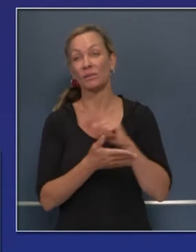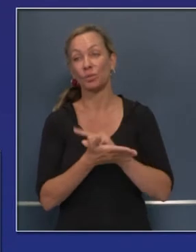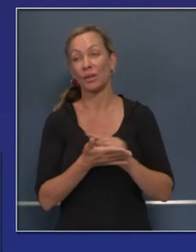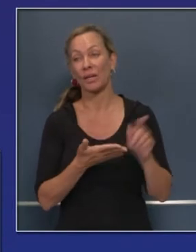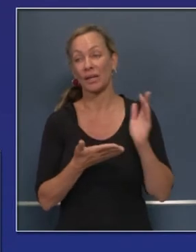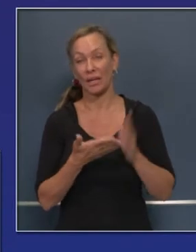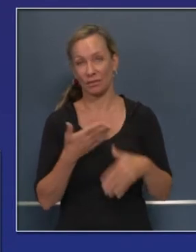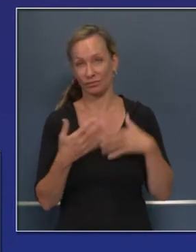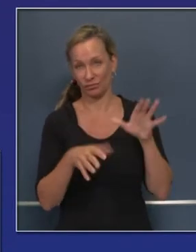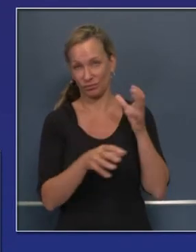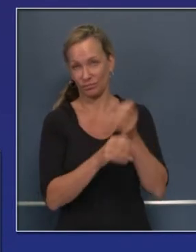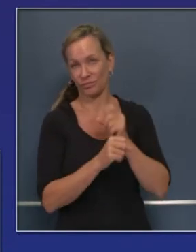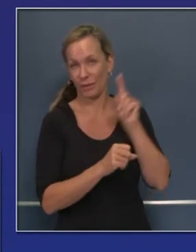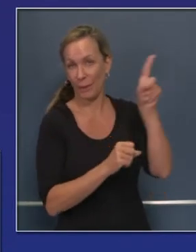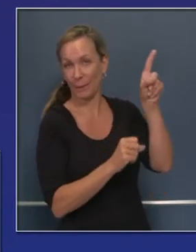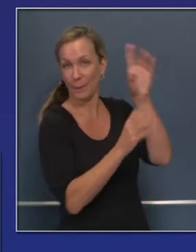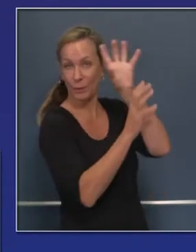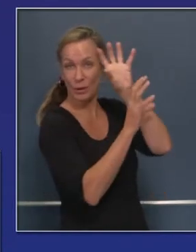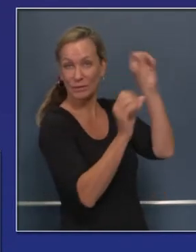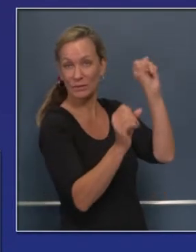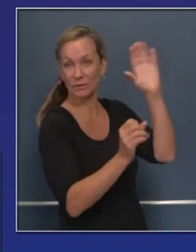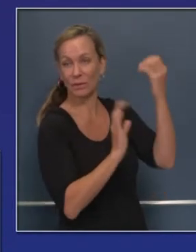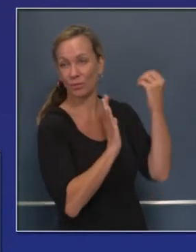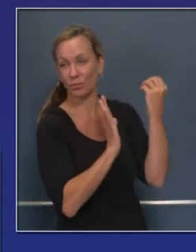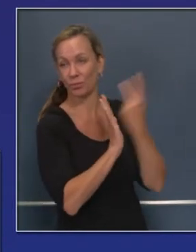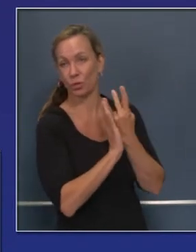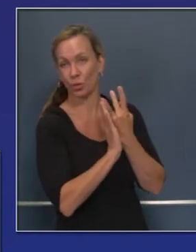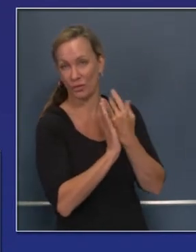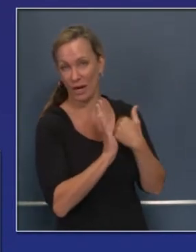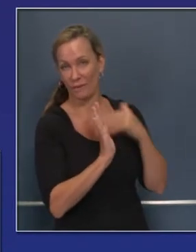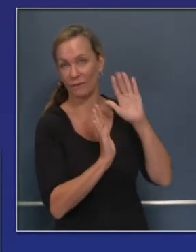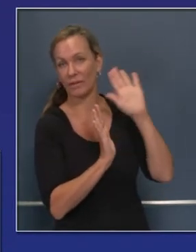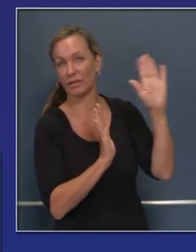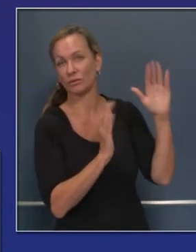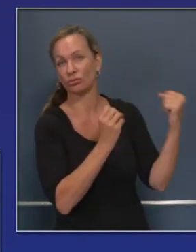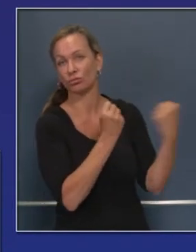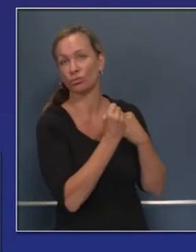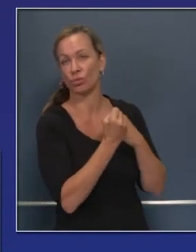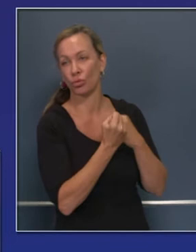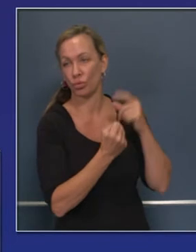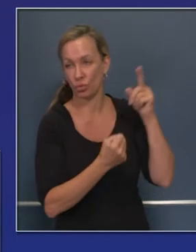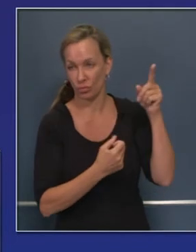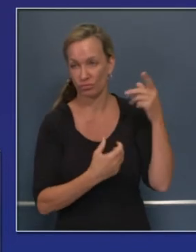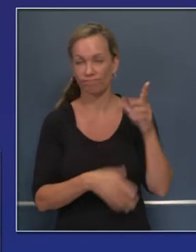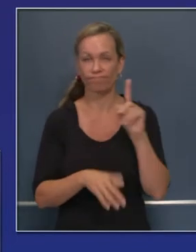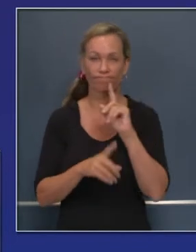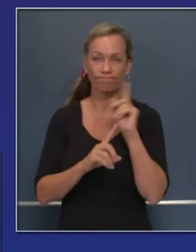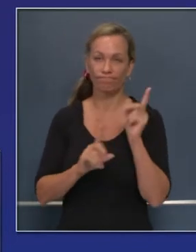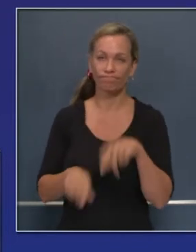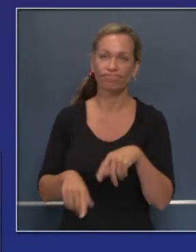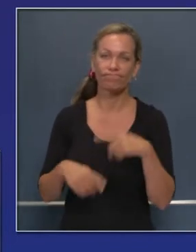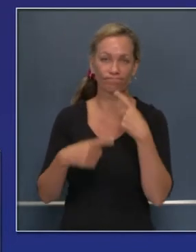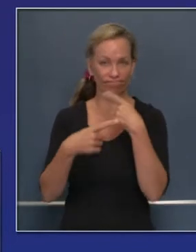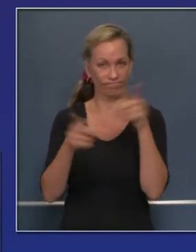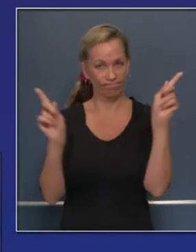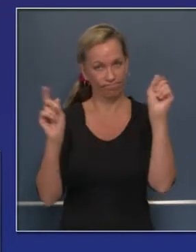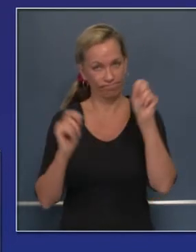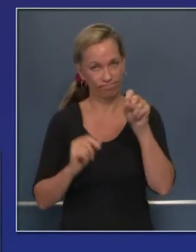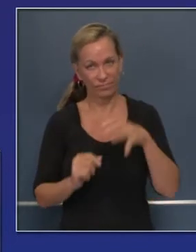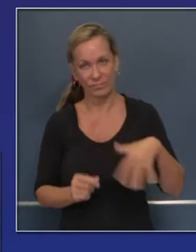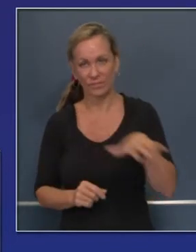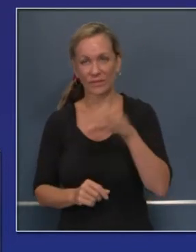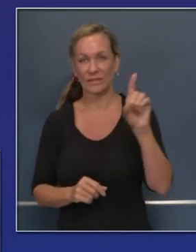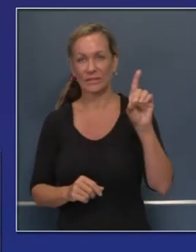aprobada por el presidente en persona. Y quiero agradecerle al presidente por su apoyo en esta declaración de desastre que habíamos